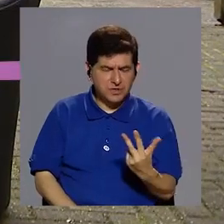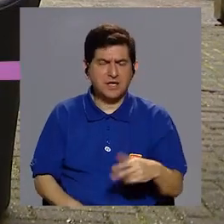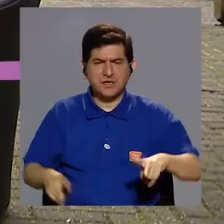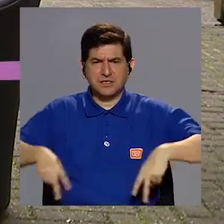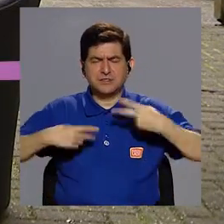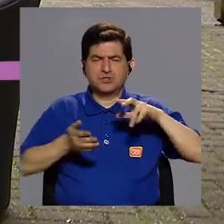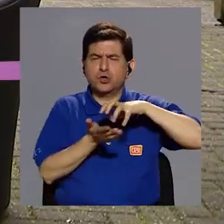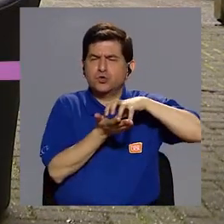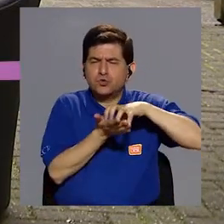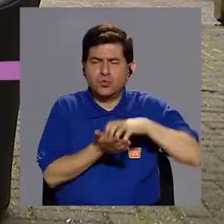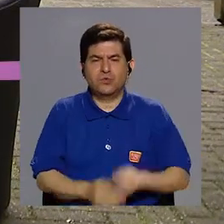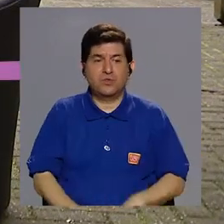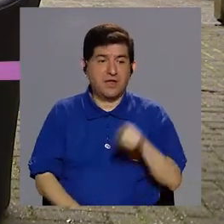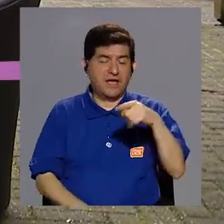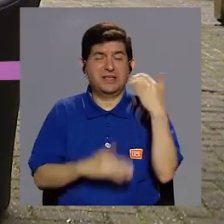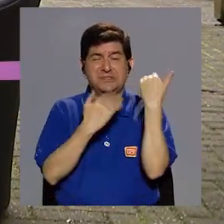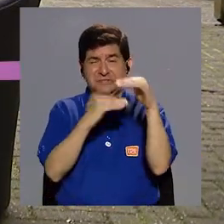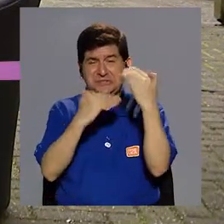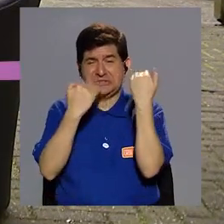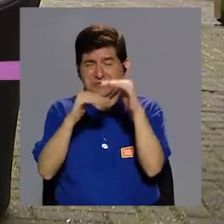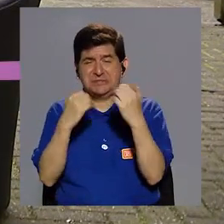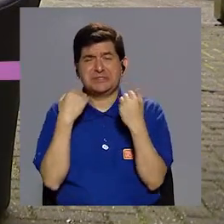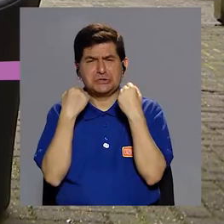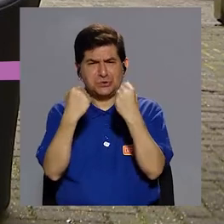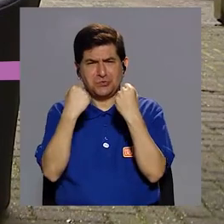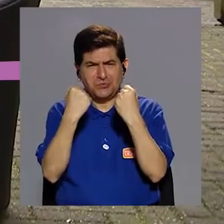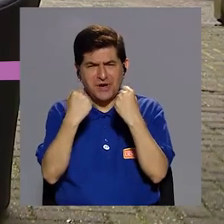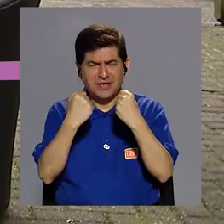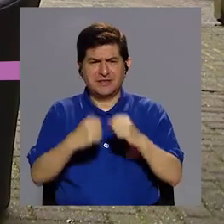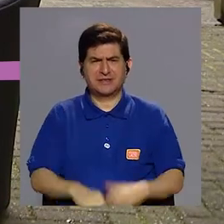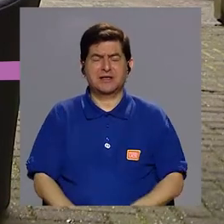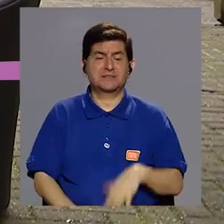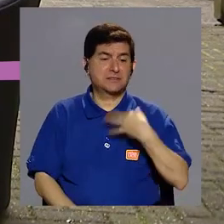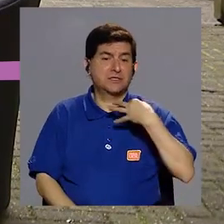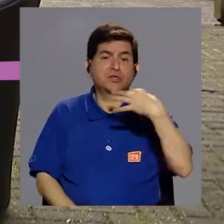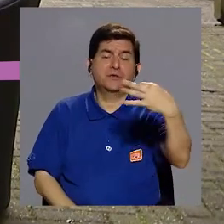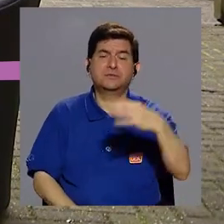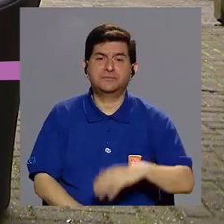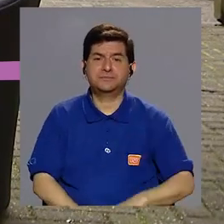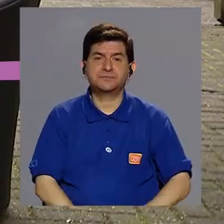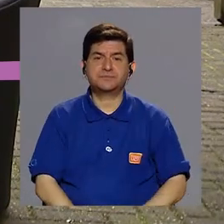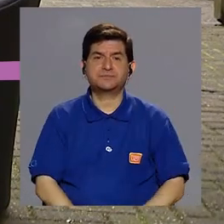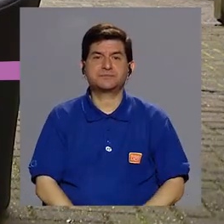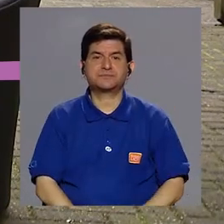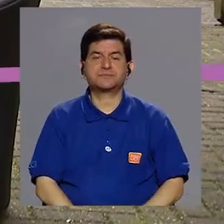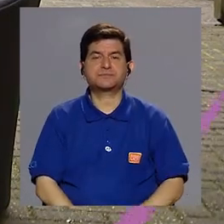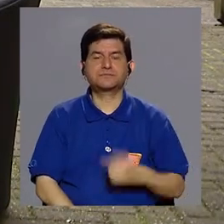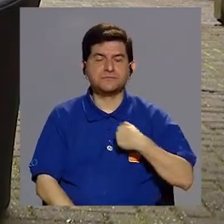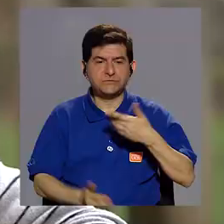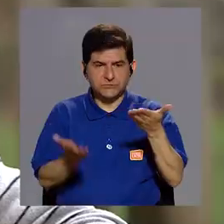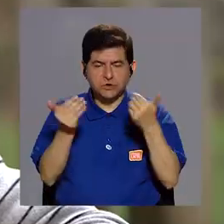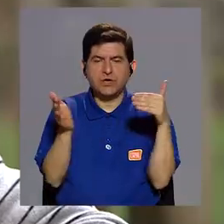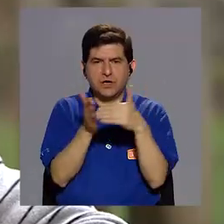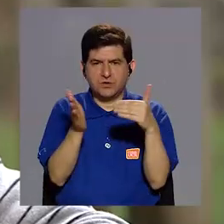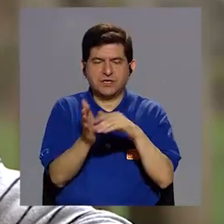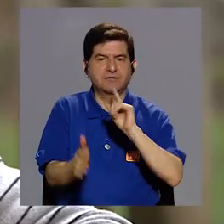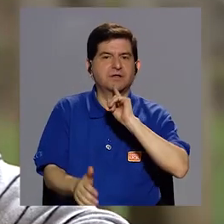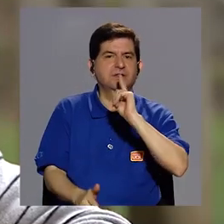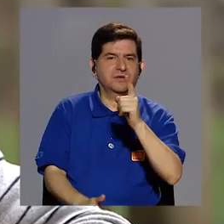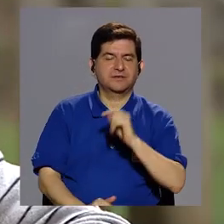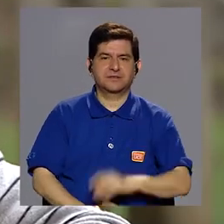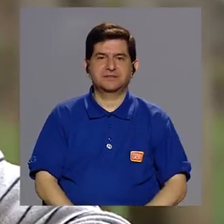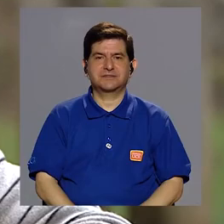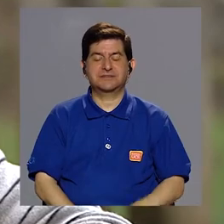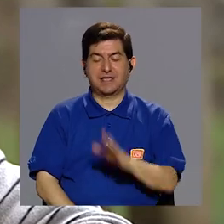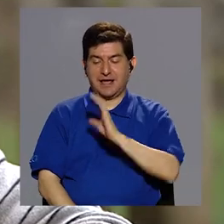es lo que se está cuestionando, pues están llegando con limitaciones muy fuertes a sus actividades de vida diaria. Y yo quiero retomar esto